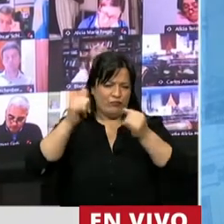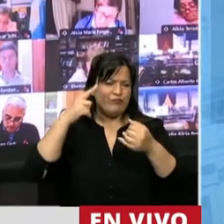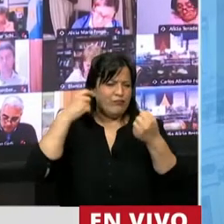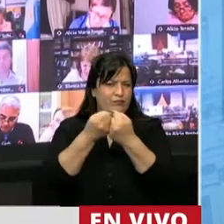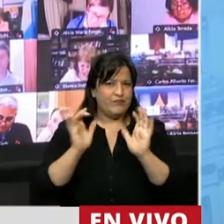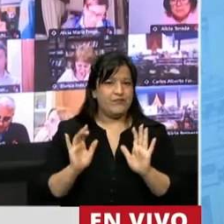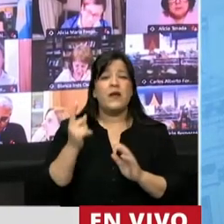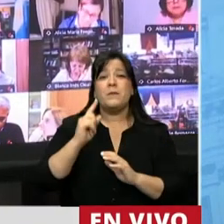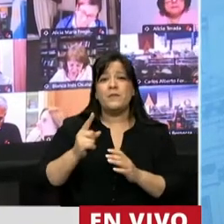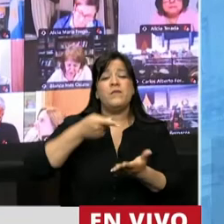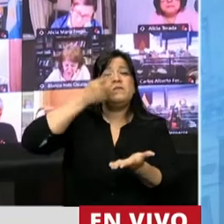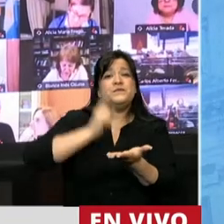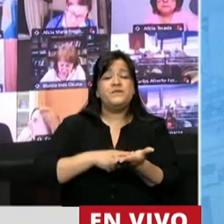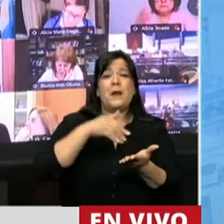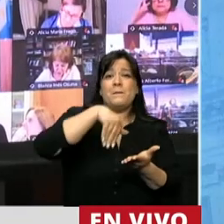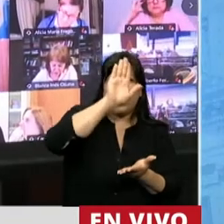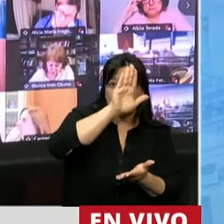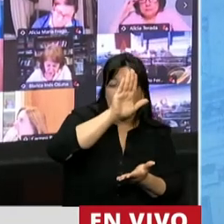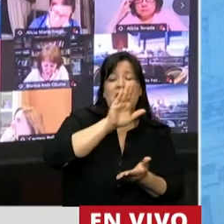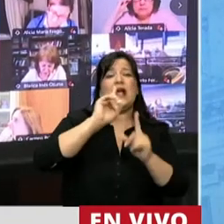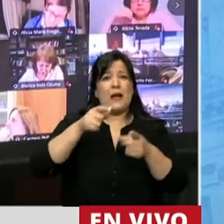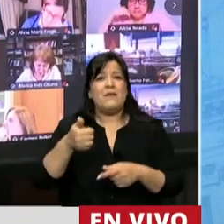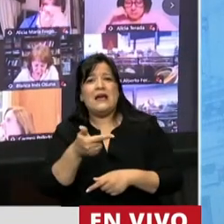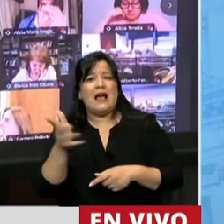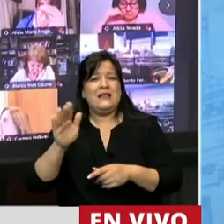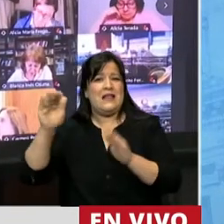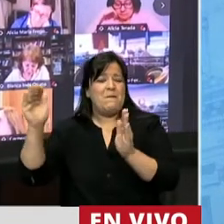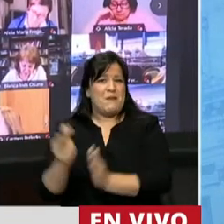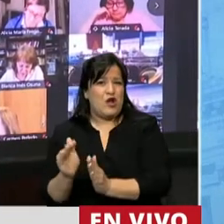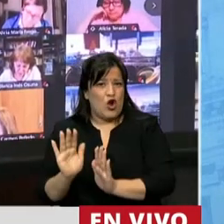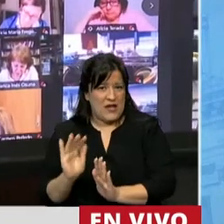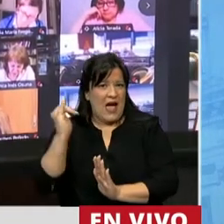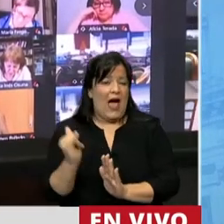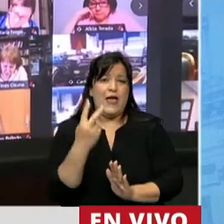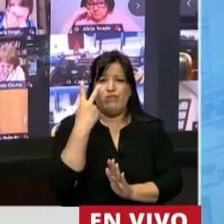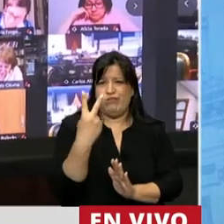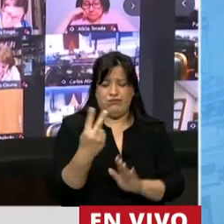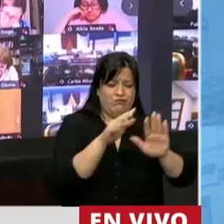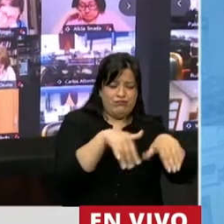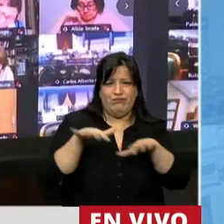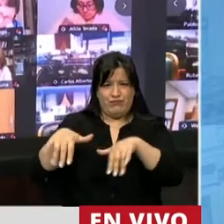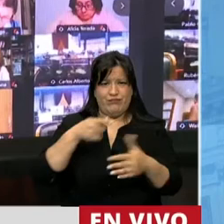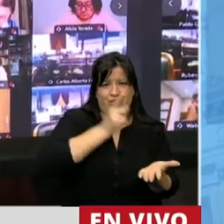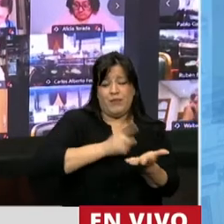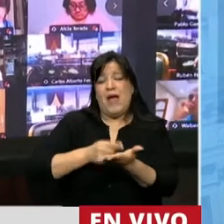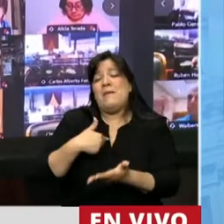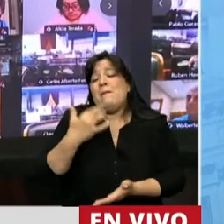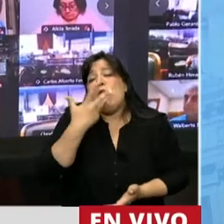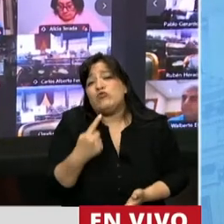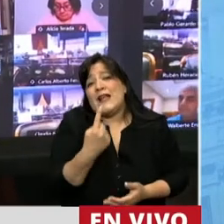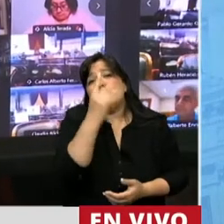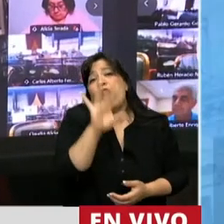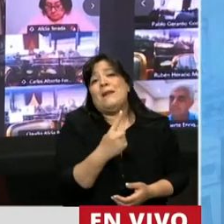Lamentablemente tenemos un dictamen de mayoría y un dictamen de minoría. Presidente, nos hubiera gustado tener un solo dictamen,